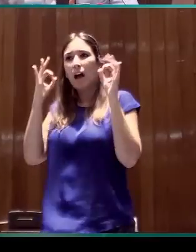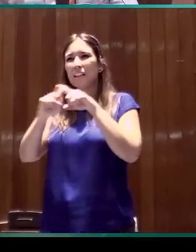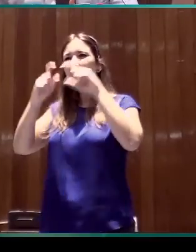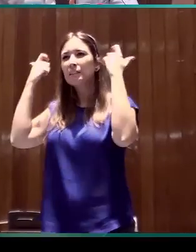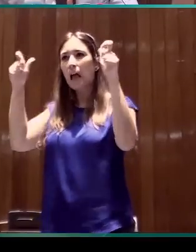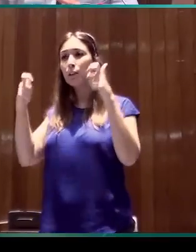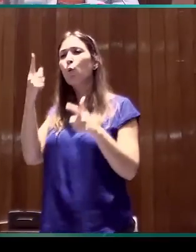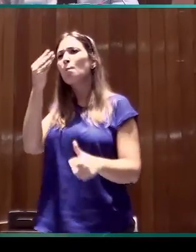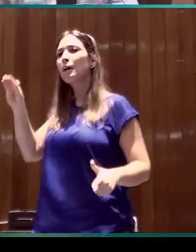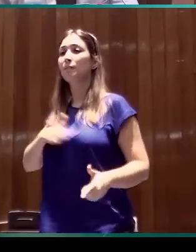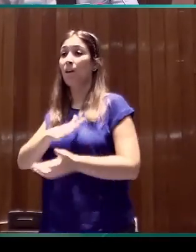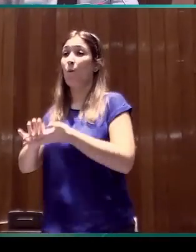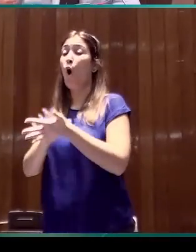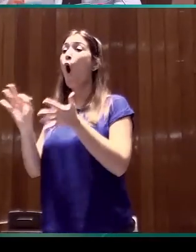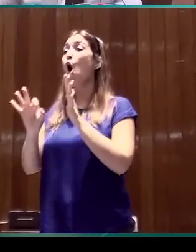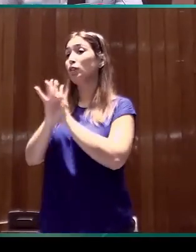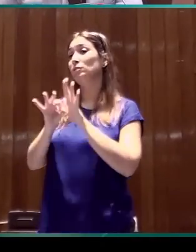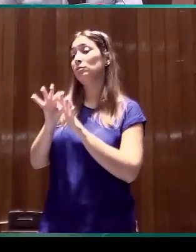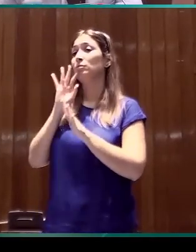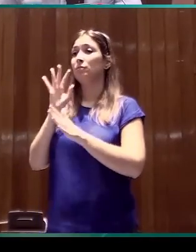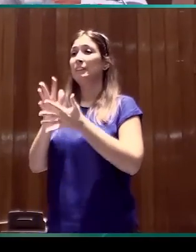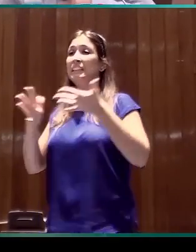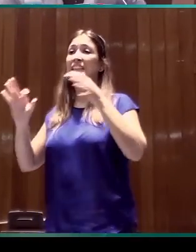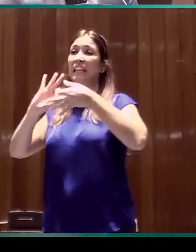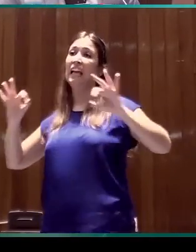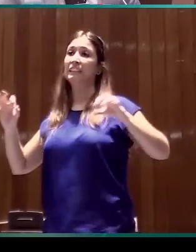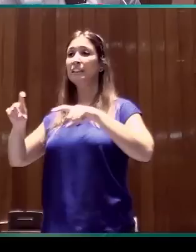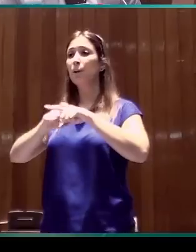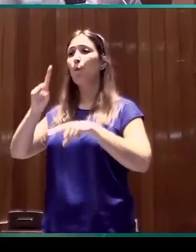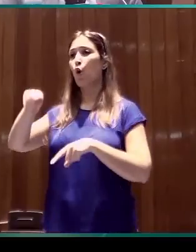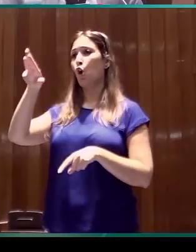clase en lengua de signos por la sintaxis y por cómo se comportan prosódicamente.